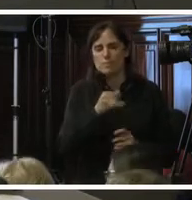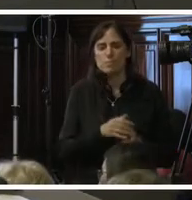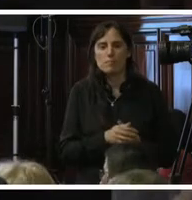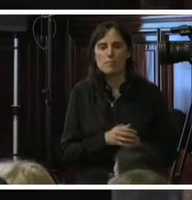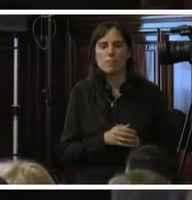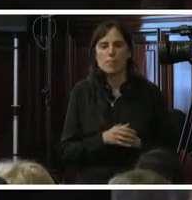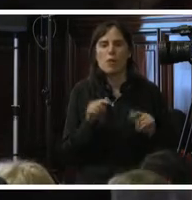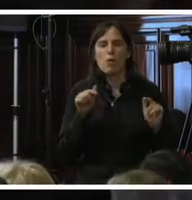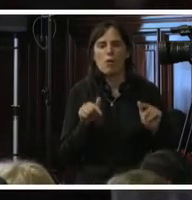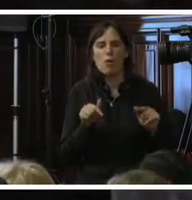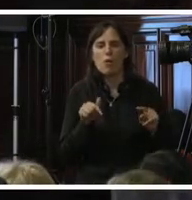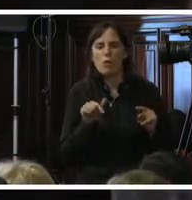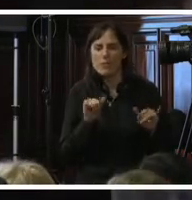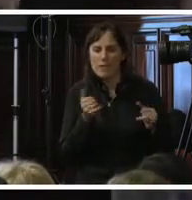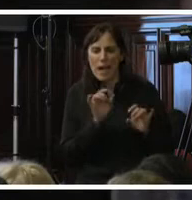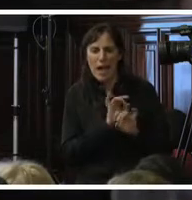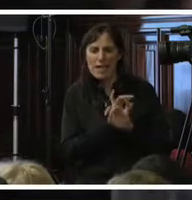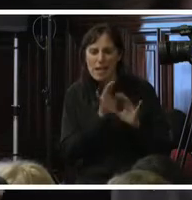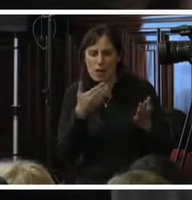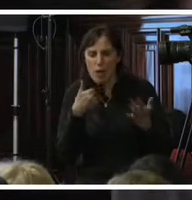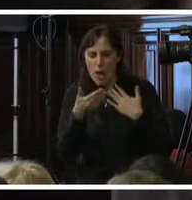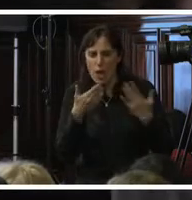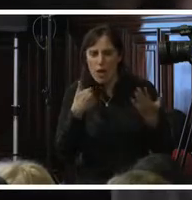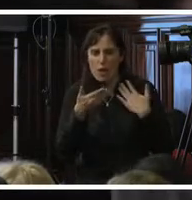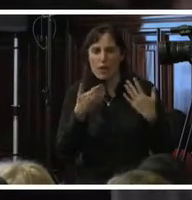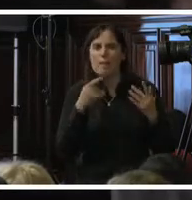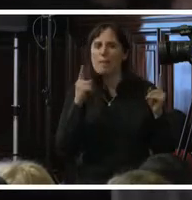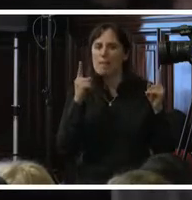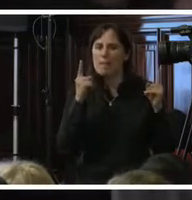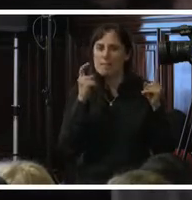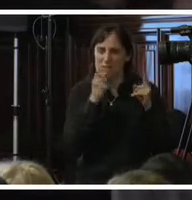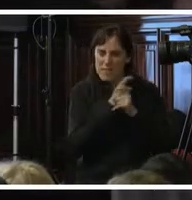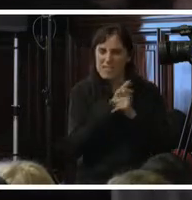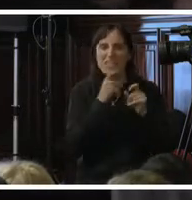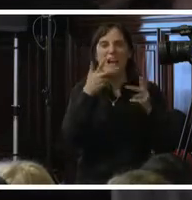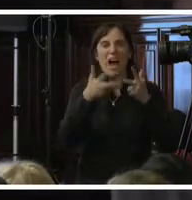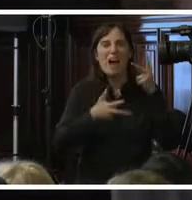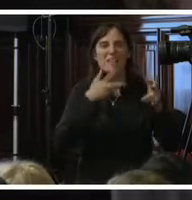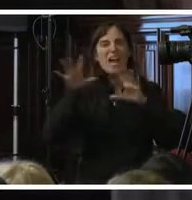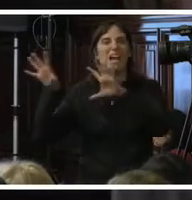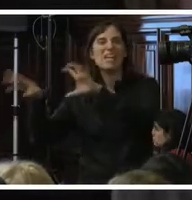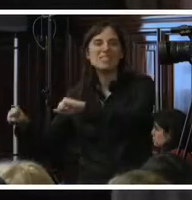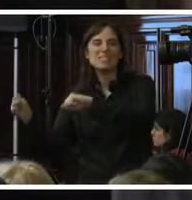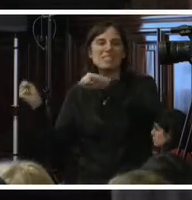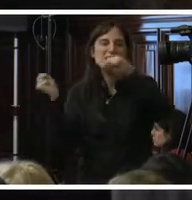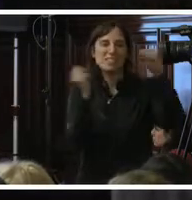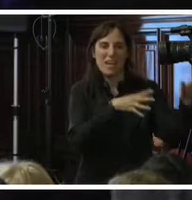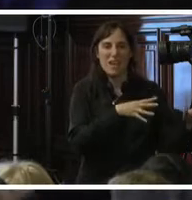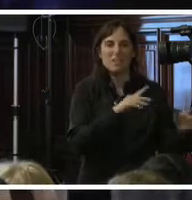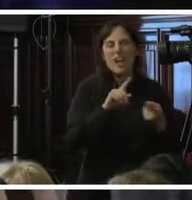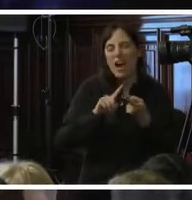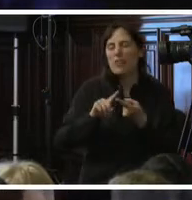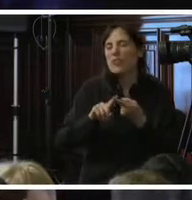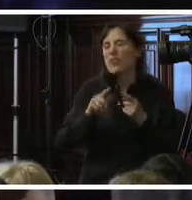Creo que hoy queda como explicitado en este diálogo que hemos tenido lo difícil que es hablar de trata, lo difícil que es acordar